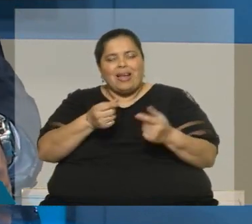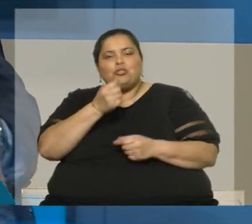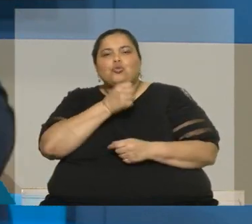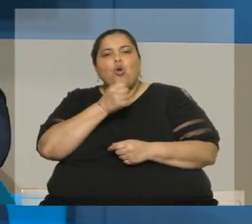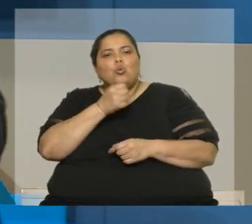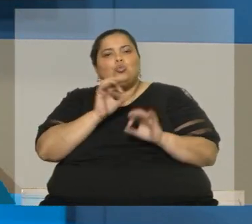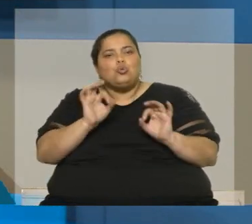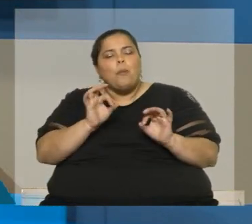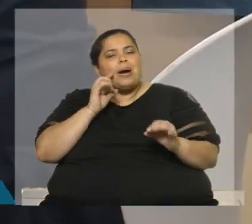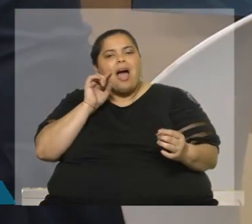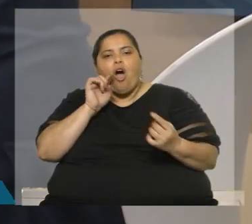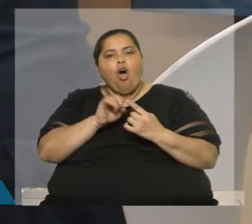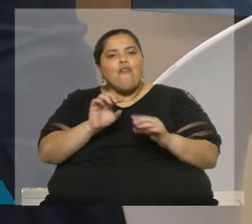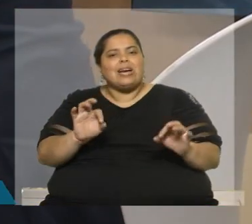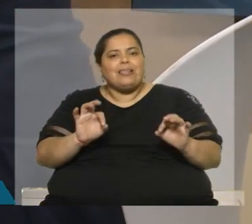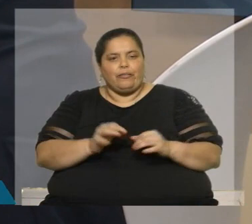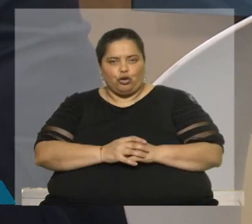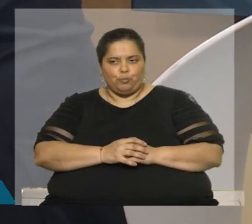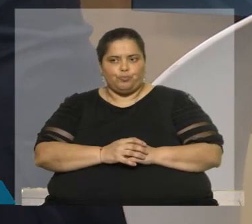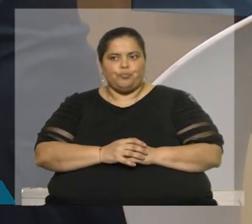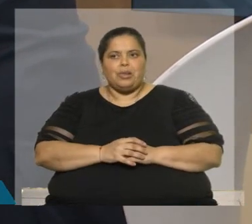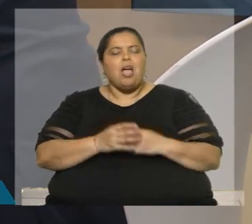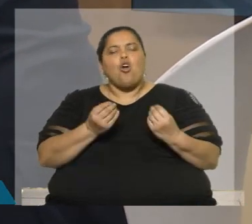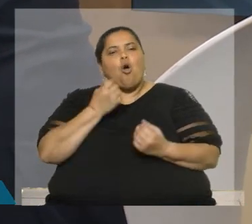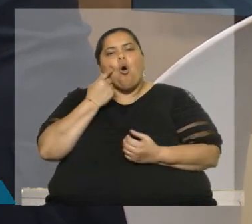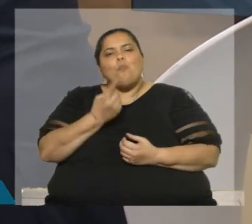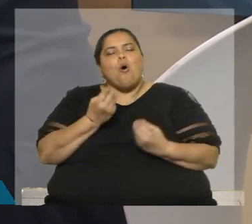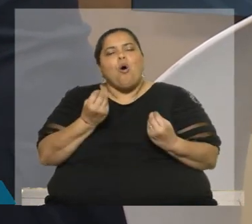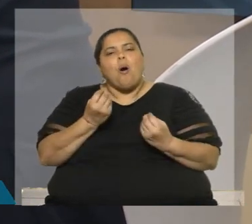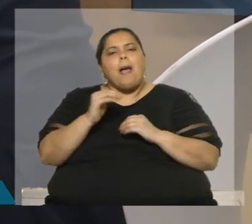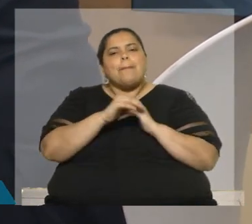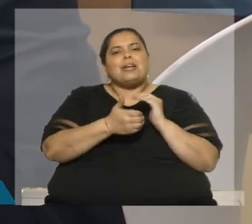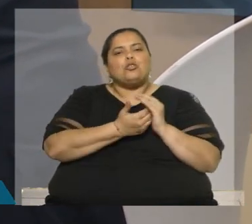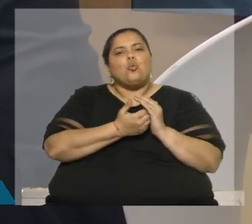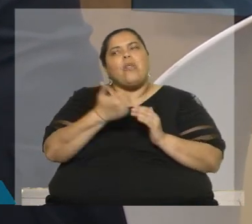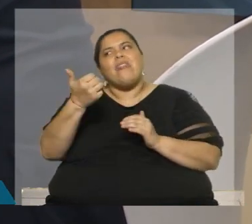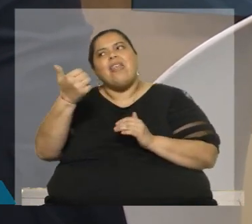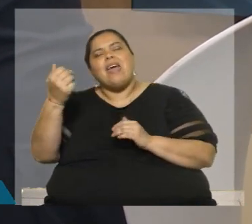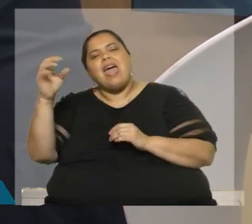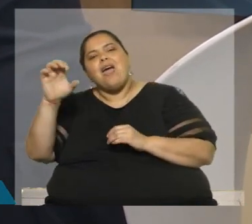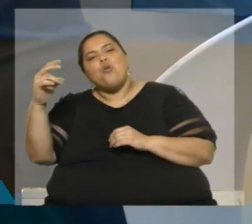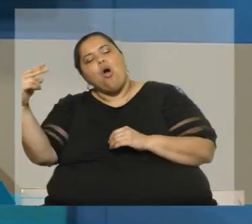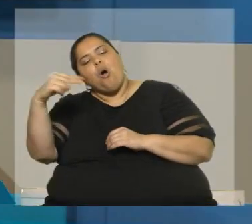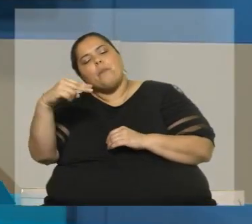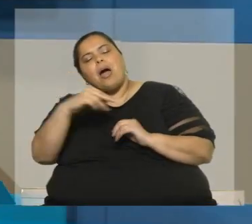objetivos que todos queremos. Cañas, ¿cómo se ve el Mercosur desde Europa, la mirada de ustedes? Bueno,